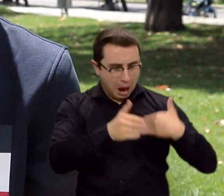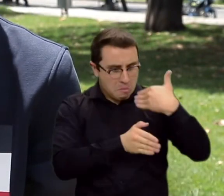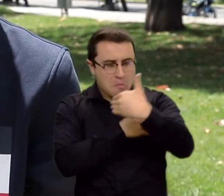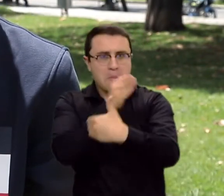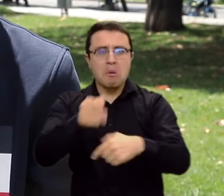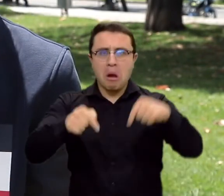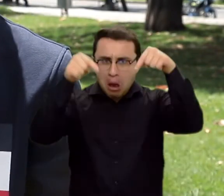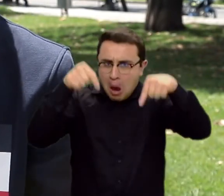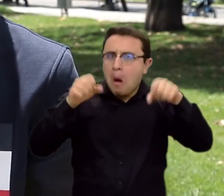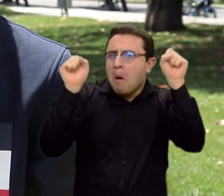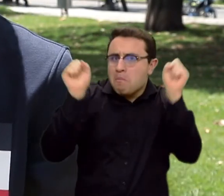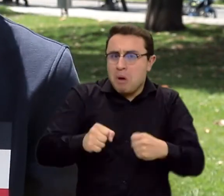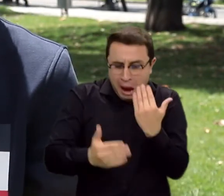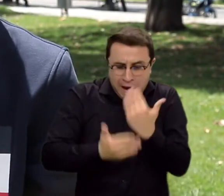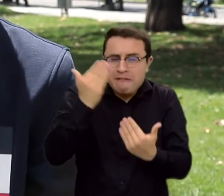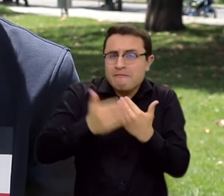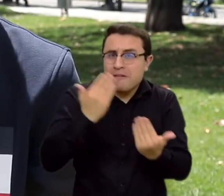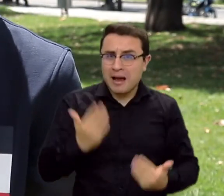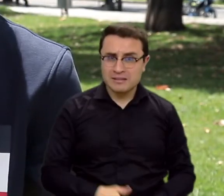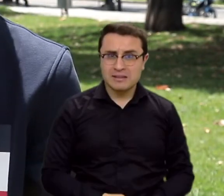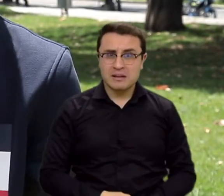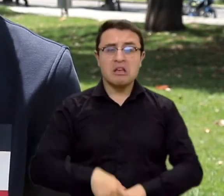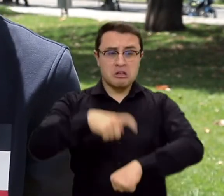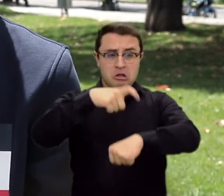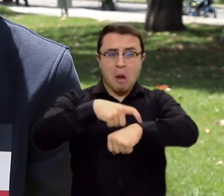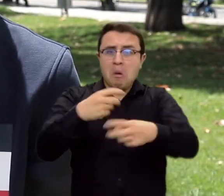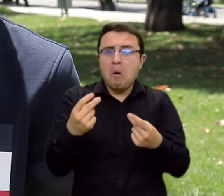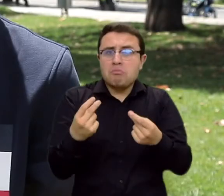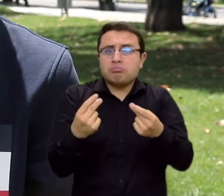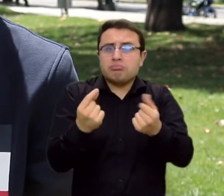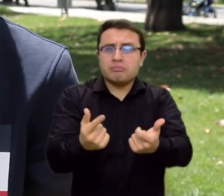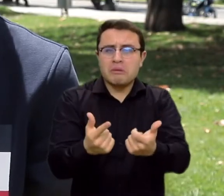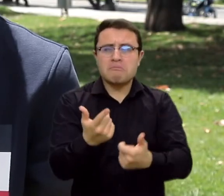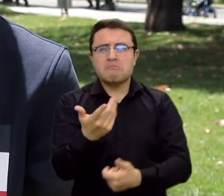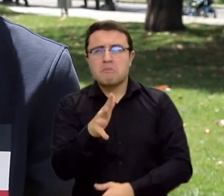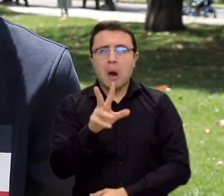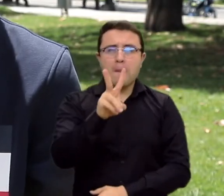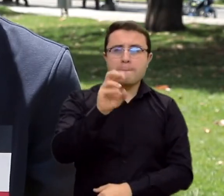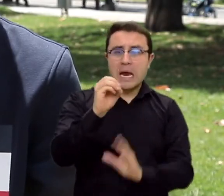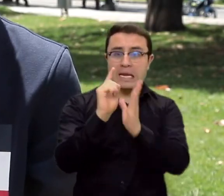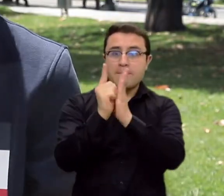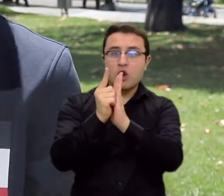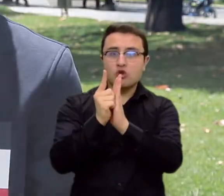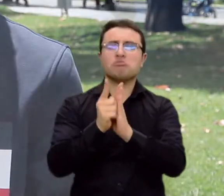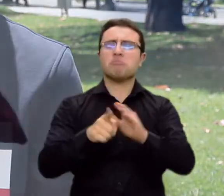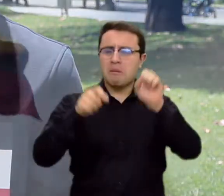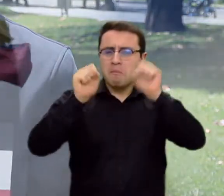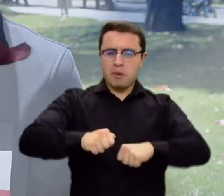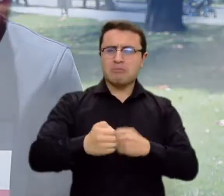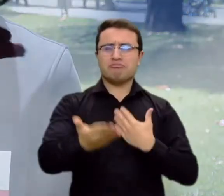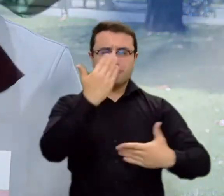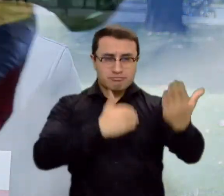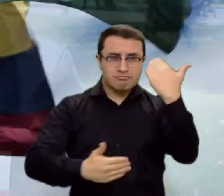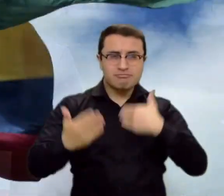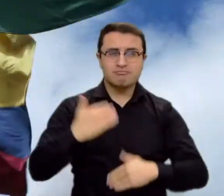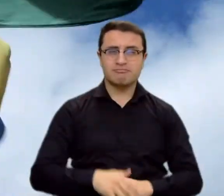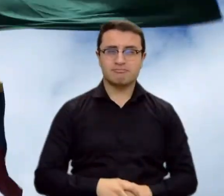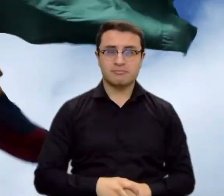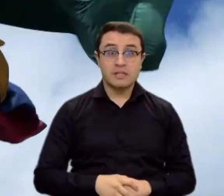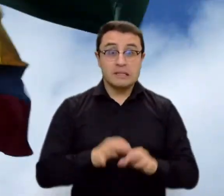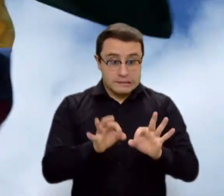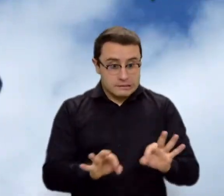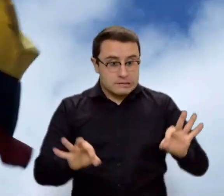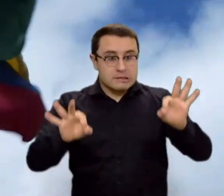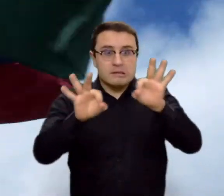hagan todo este proceso. Realmente es muy fácil, no toma mucho tiempo, toma 20 minutos y digamos que es algo que